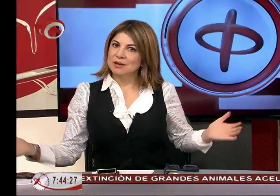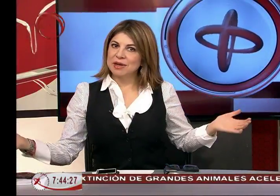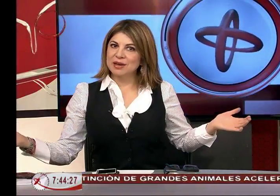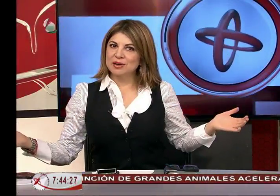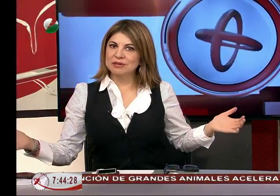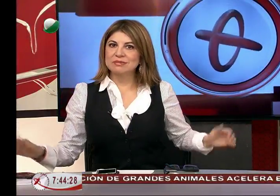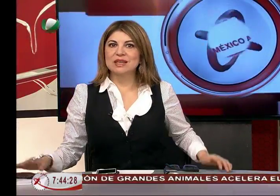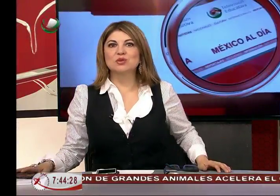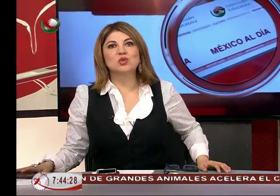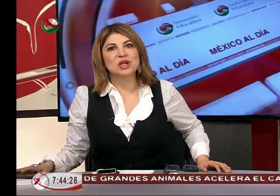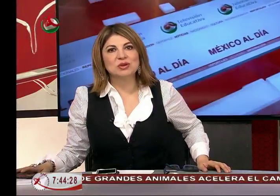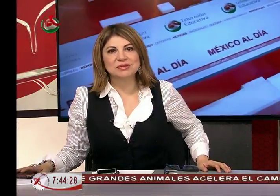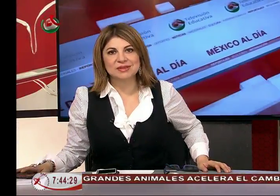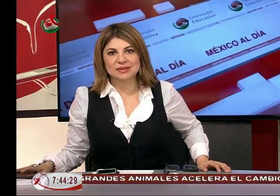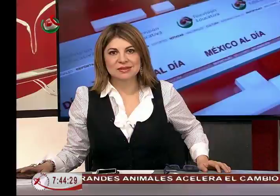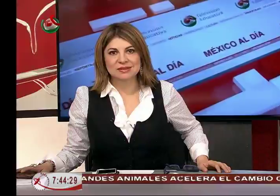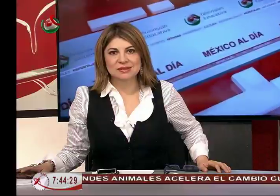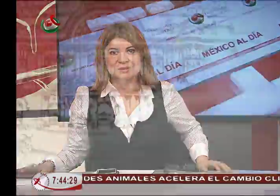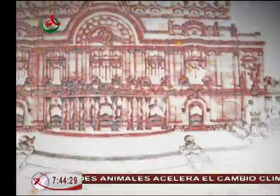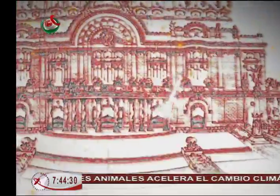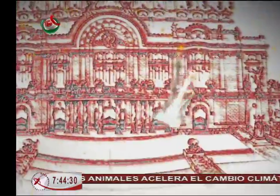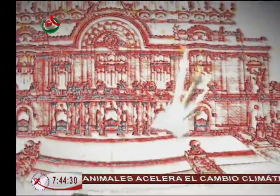México es tu museo